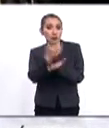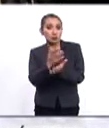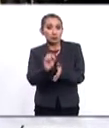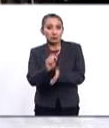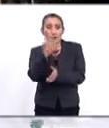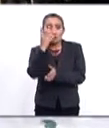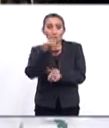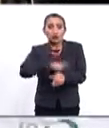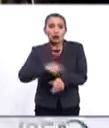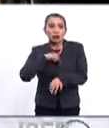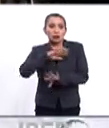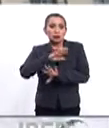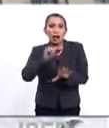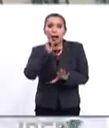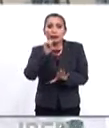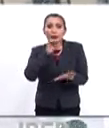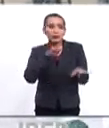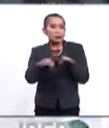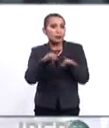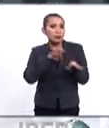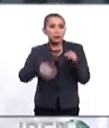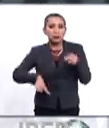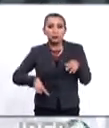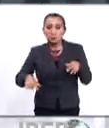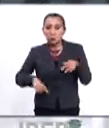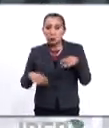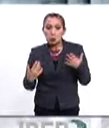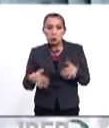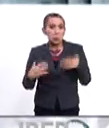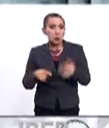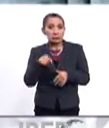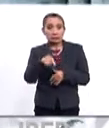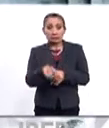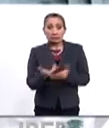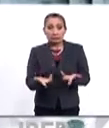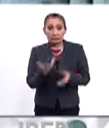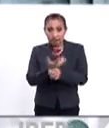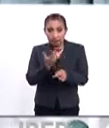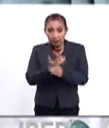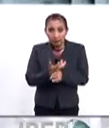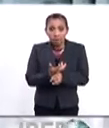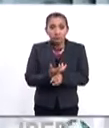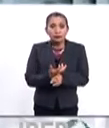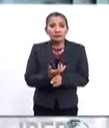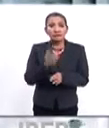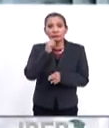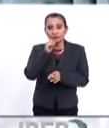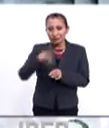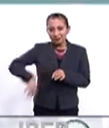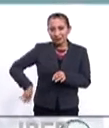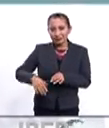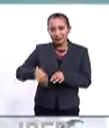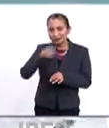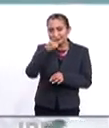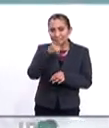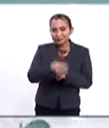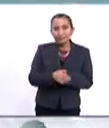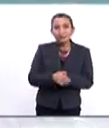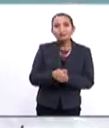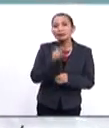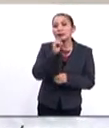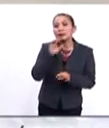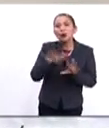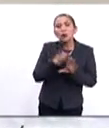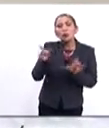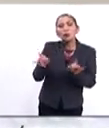por los 24 días que llevan ya en esta parálisis parcial del gobierno de los Estados Unidos, como bien apuntaba Ana Cristina, sino